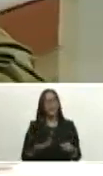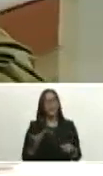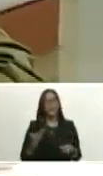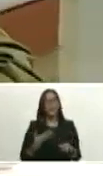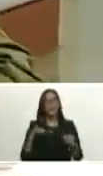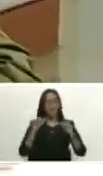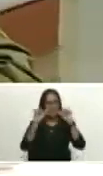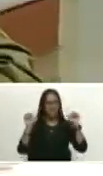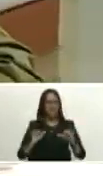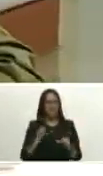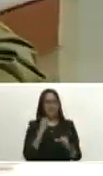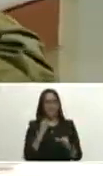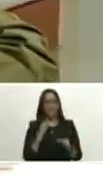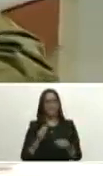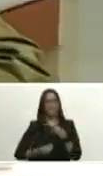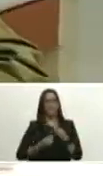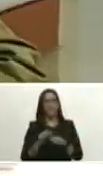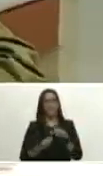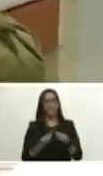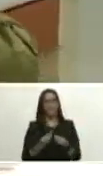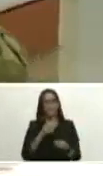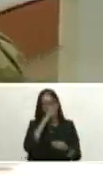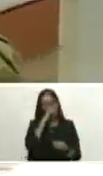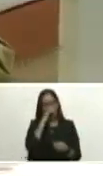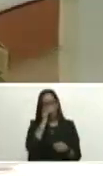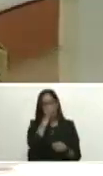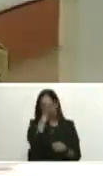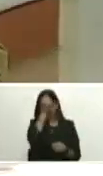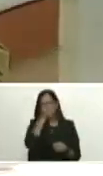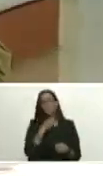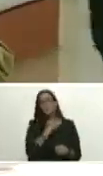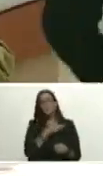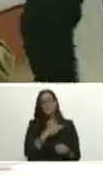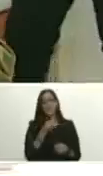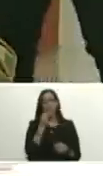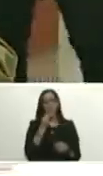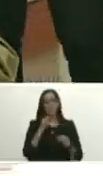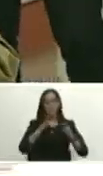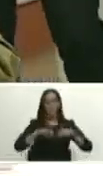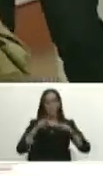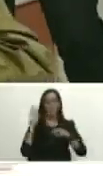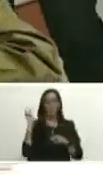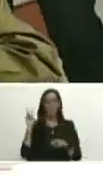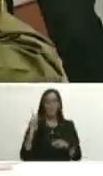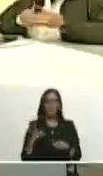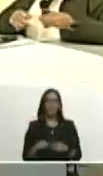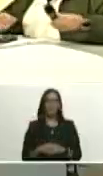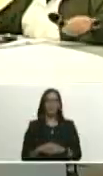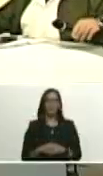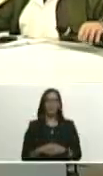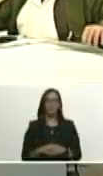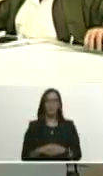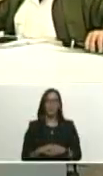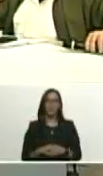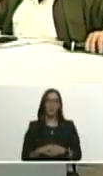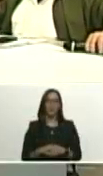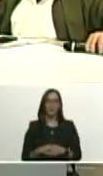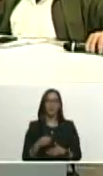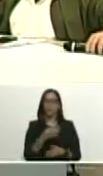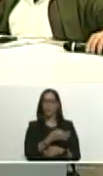sistema alimentario que hemos diseñado con la misión alimentación y la gran misión agrovenezuela mi comandante en jefe correcto sembrar